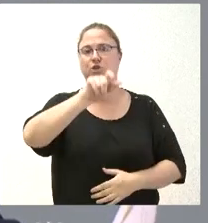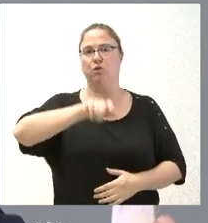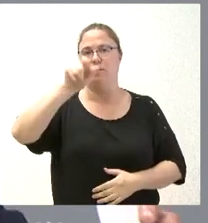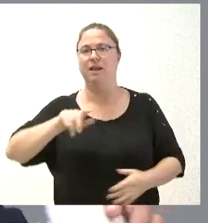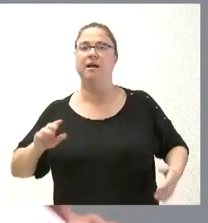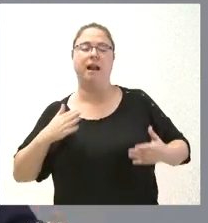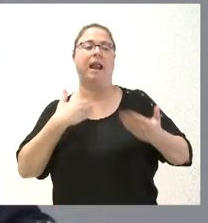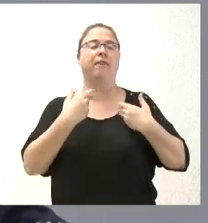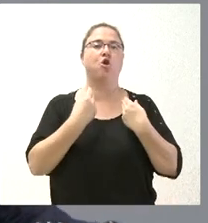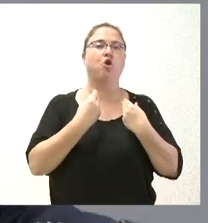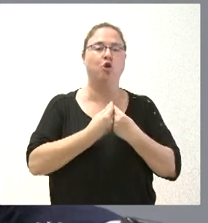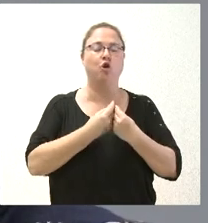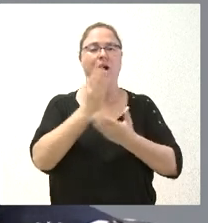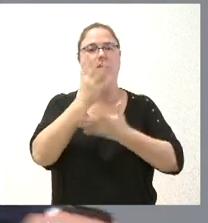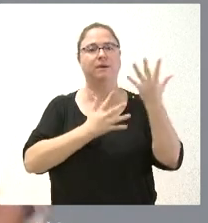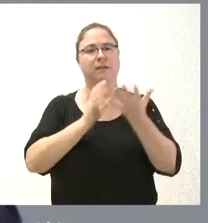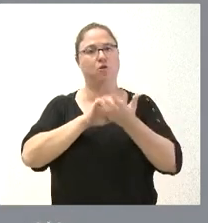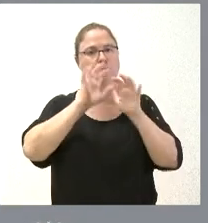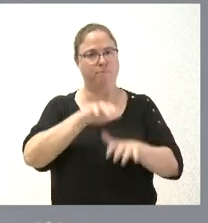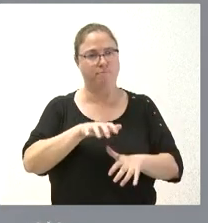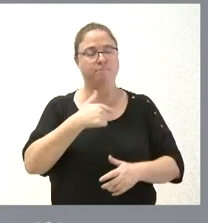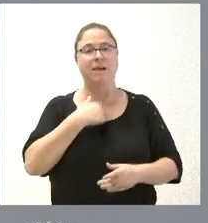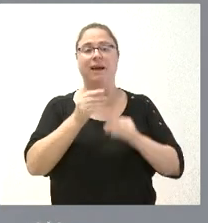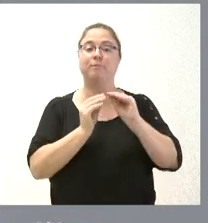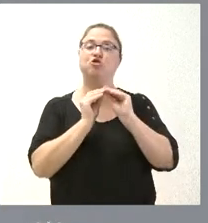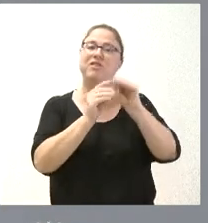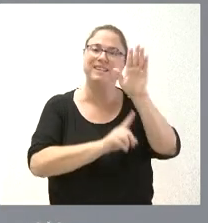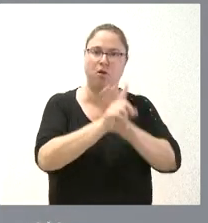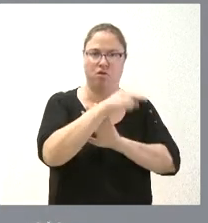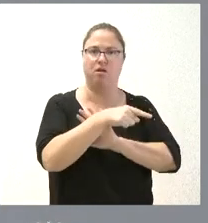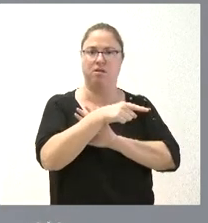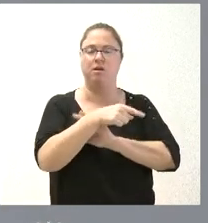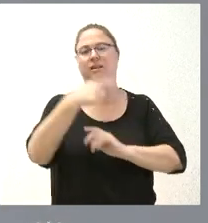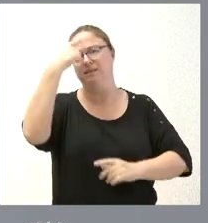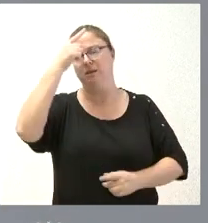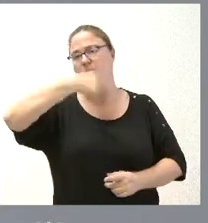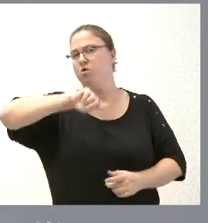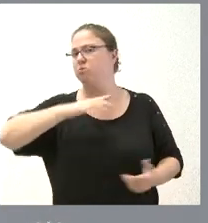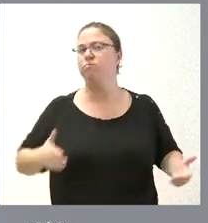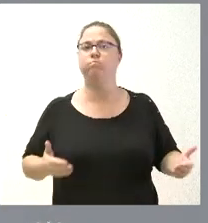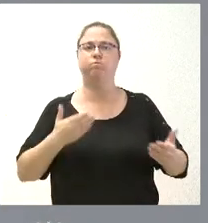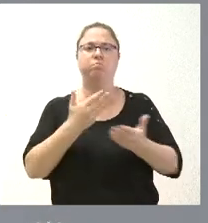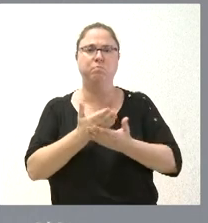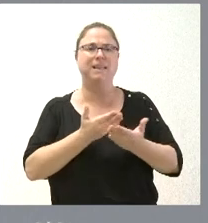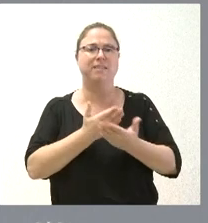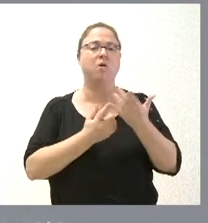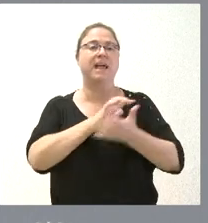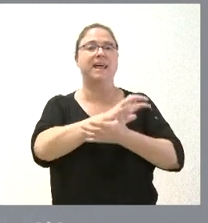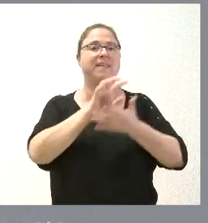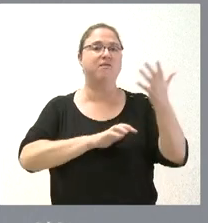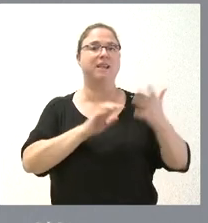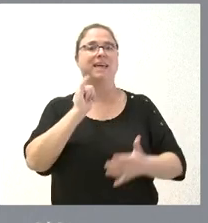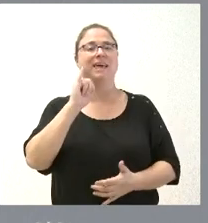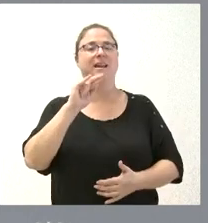relaciones con la Administración de la Comunidad de Castilla y León. Lo que hacemos es desarrollarlo. Saben ustedes que nosotros planteamos alguna petición de informes a la AIREF.